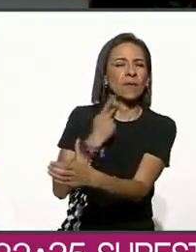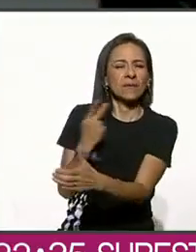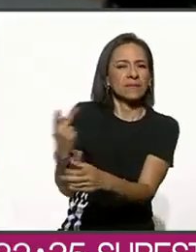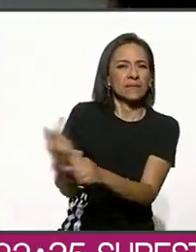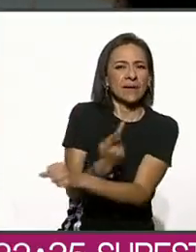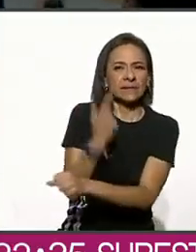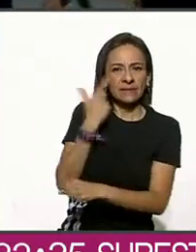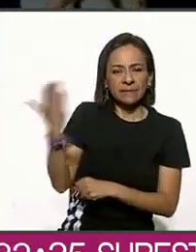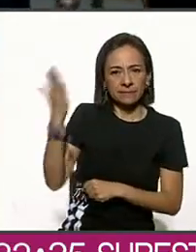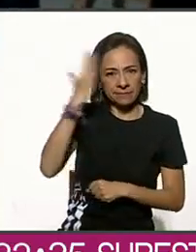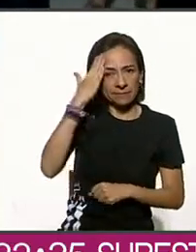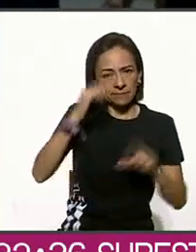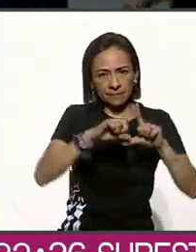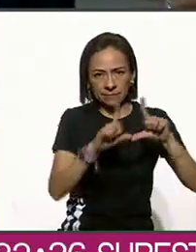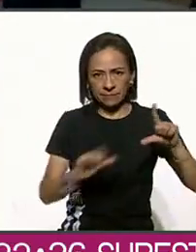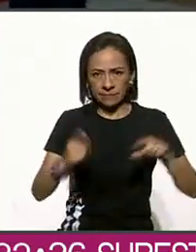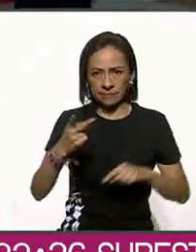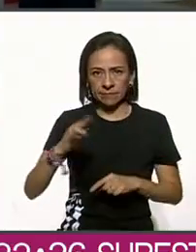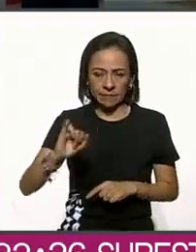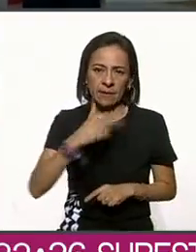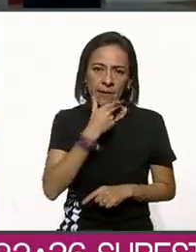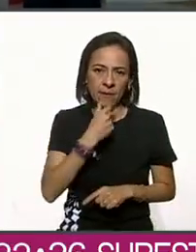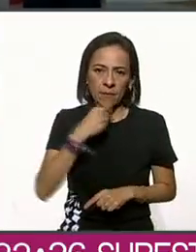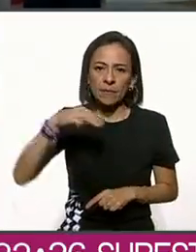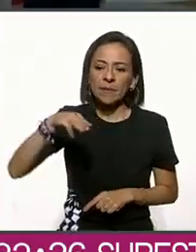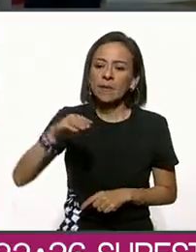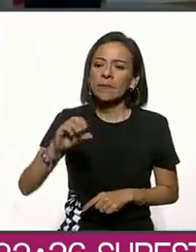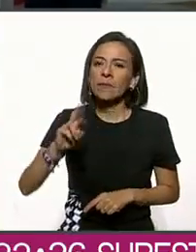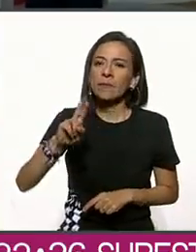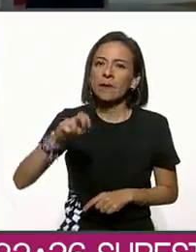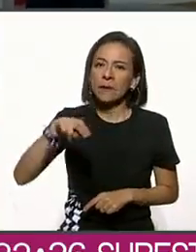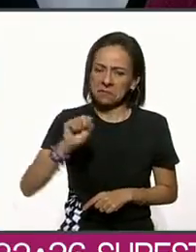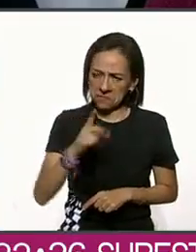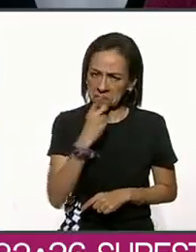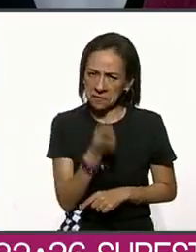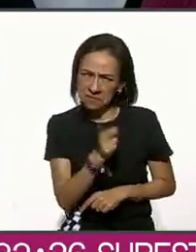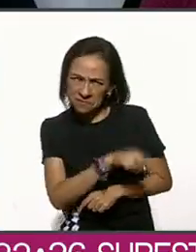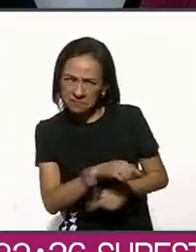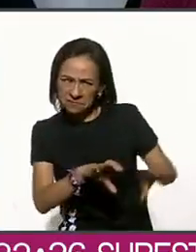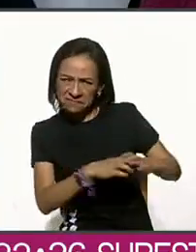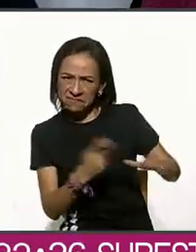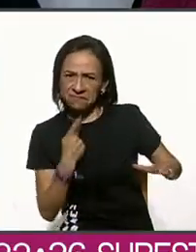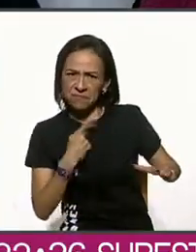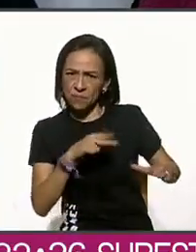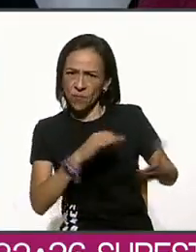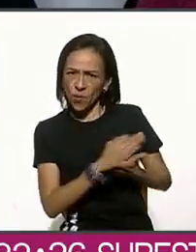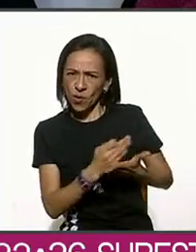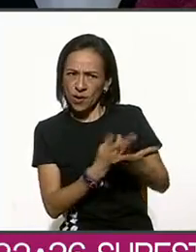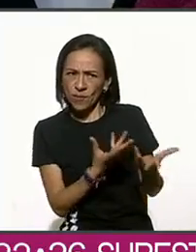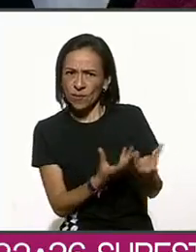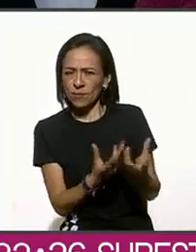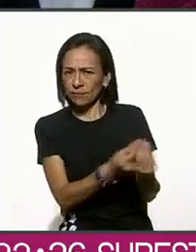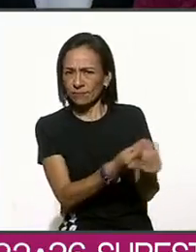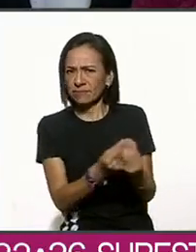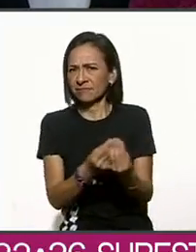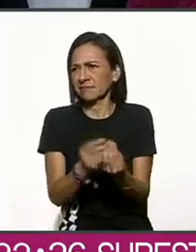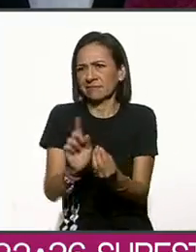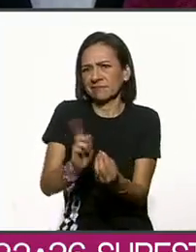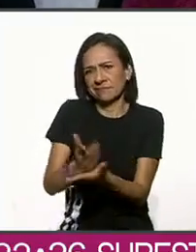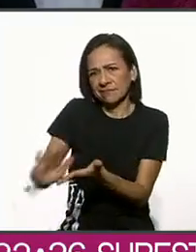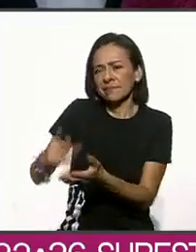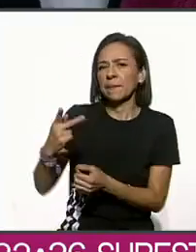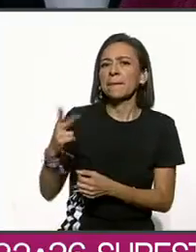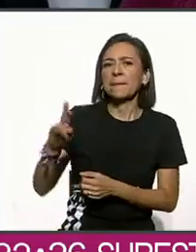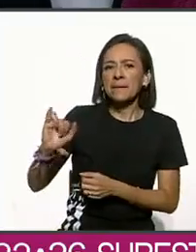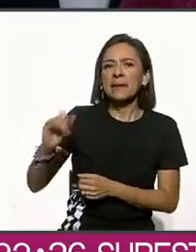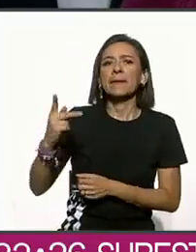El dirigente nacional del PRI, Alejandro Moreno, afirmó que a diferencia de Morena, en la coalición del PRI-PAN y PRD, respetarán los